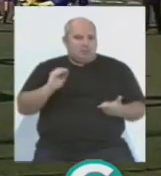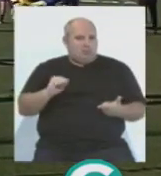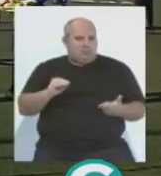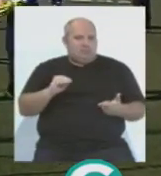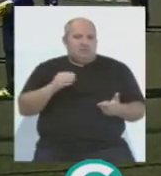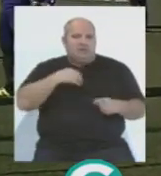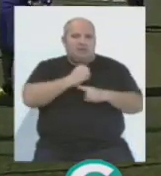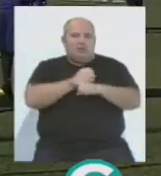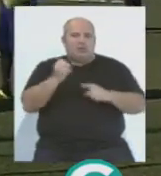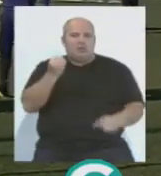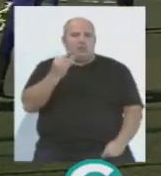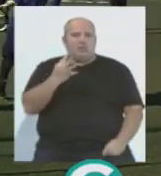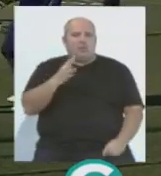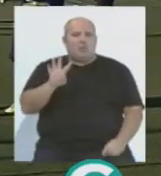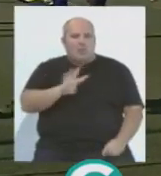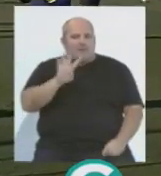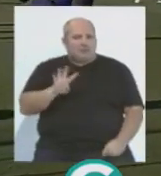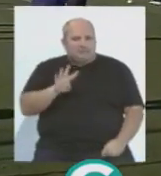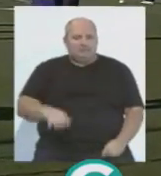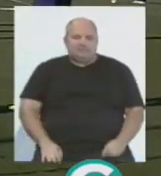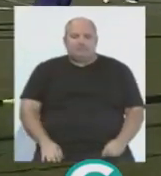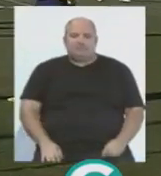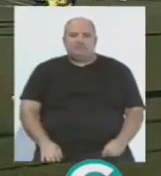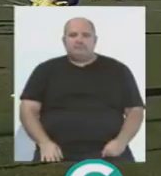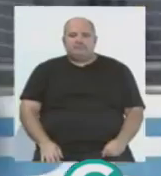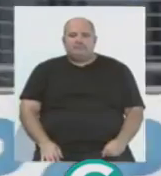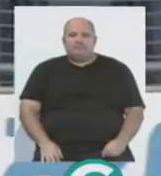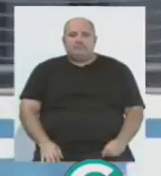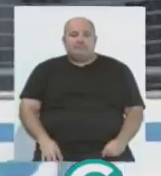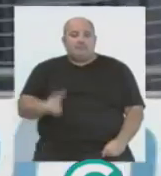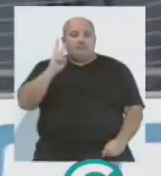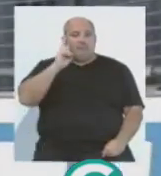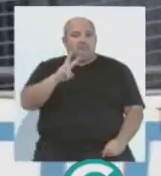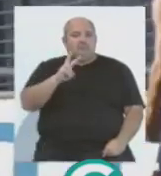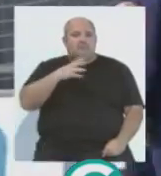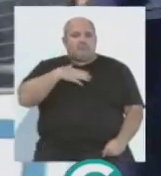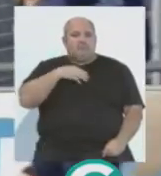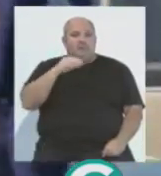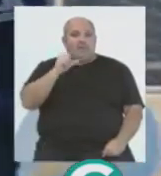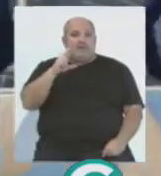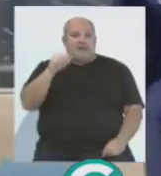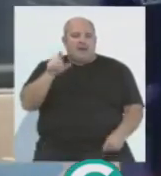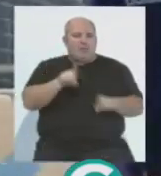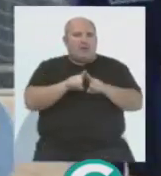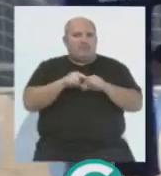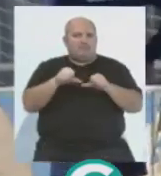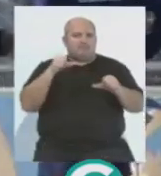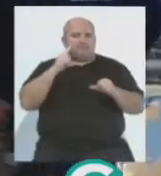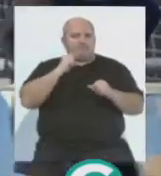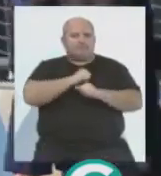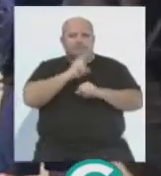número 4. Y vemos a un Álvaro Cervera que estaba